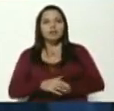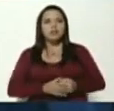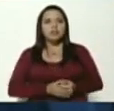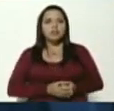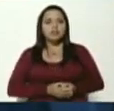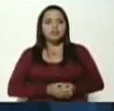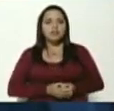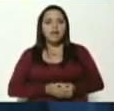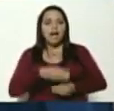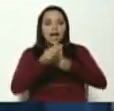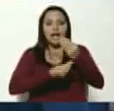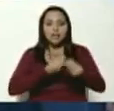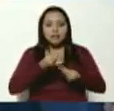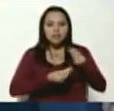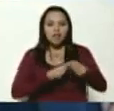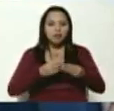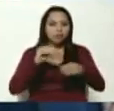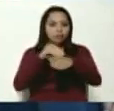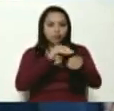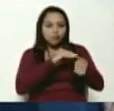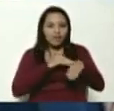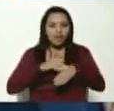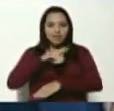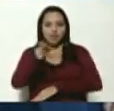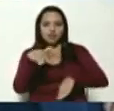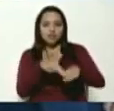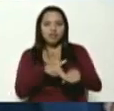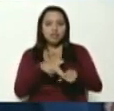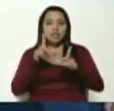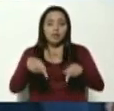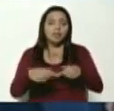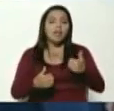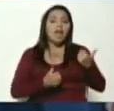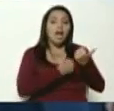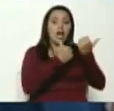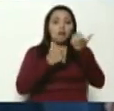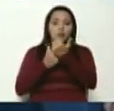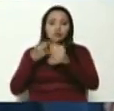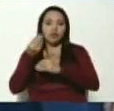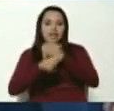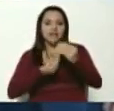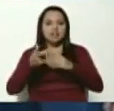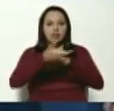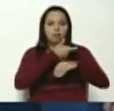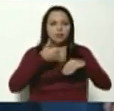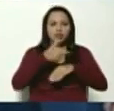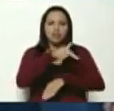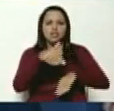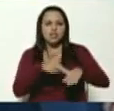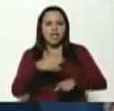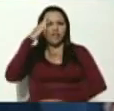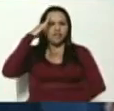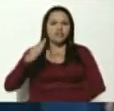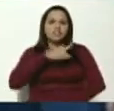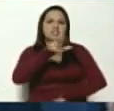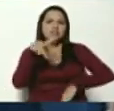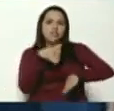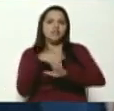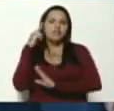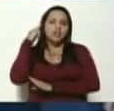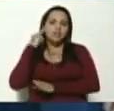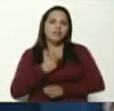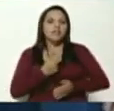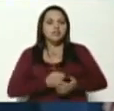nivel nacional y todos los apoyos que hemos obtenido por parte del Ejecutivo Nacional y la Fuerza Armada Nacional Bolivariana